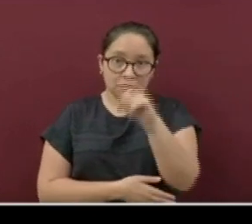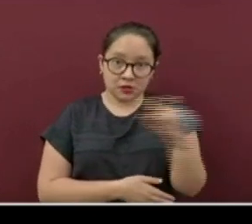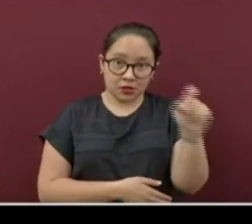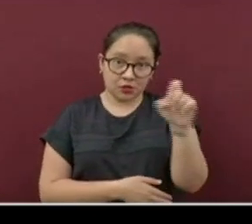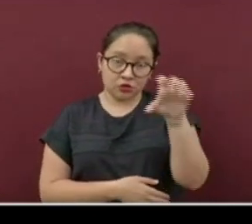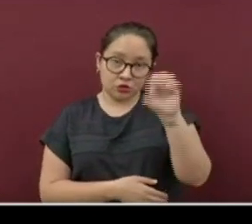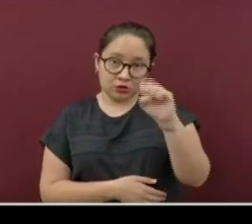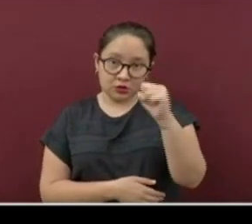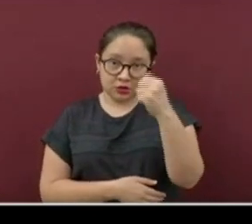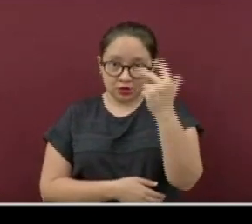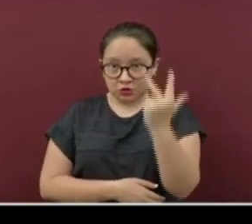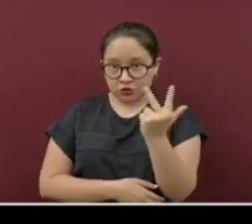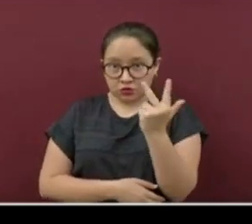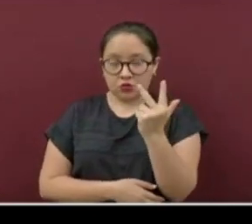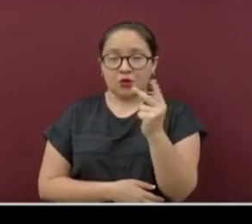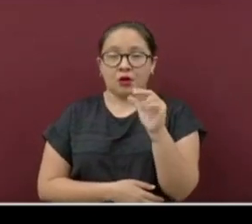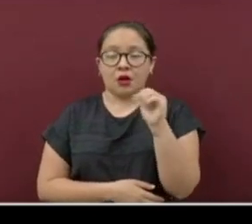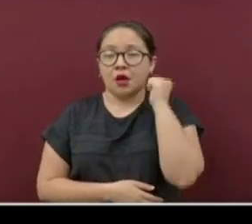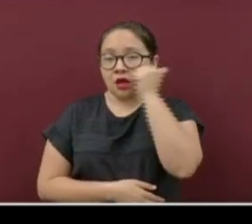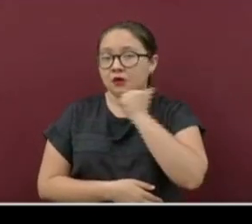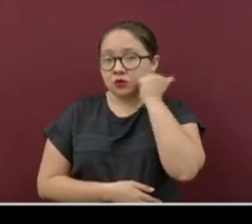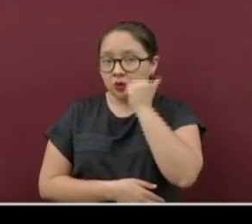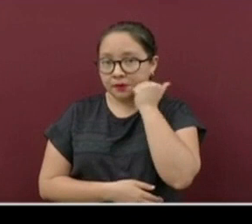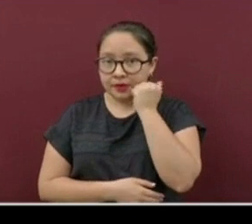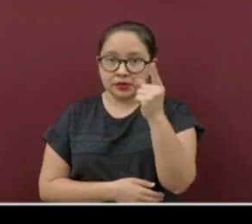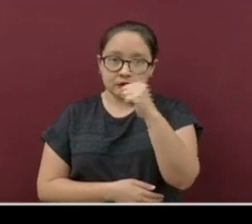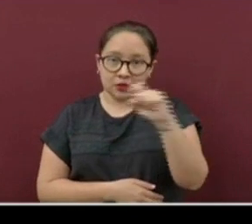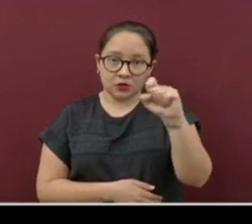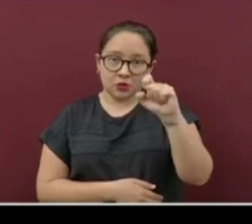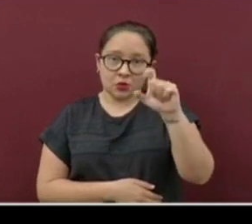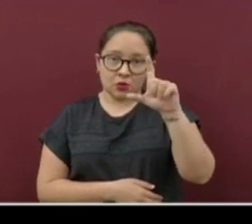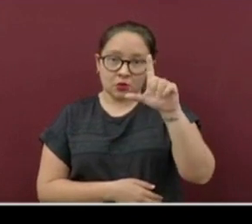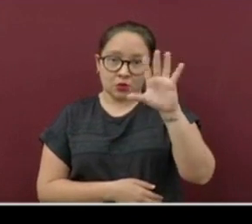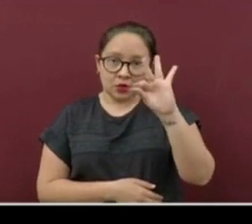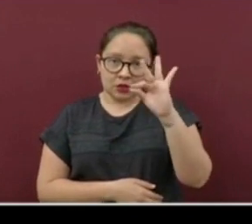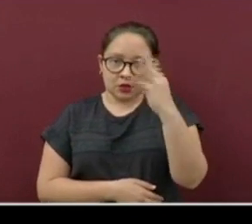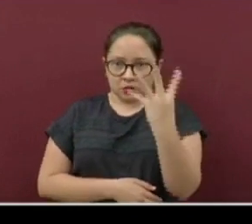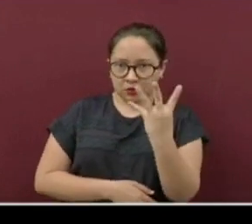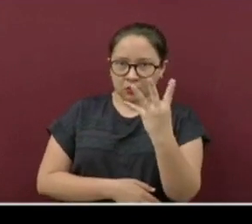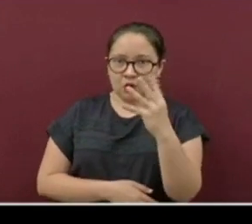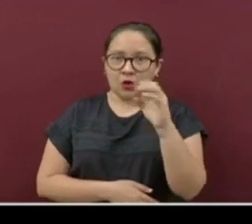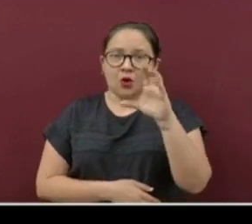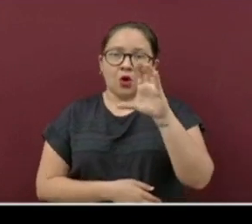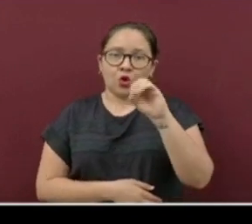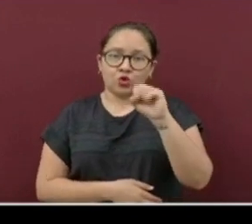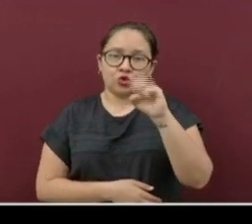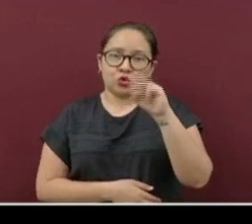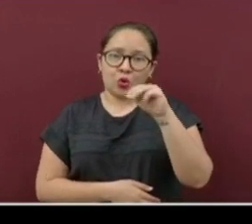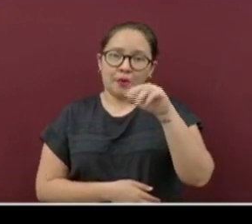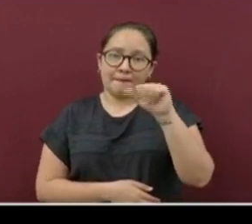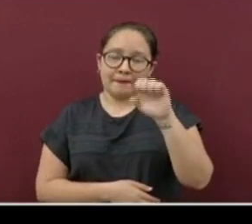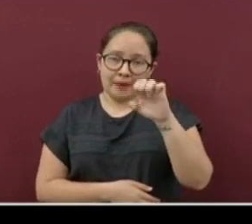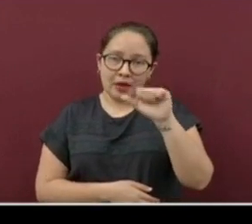168. Actopan, 144. Coscomatepec, 115.